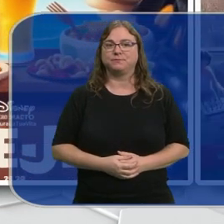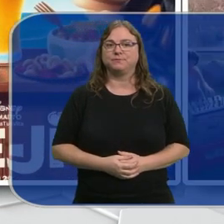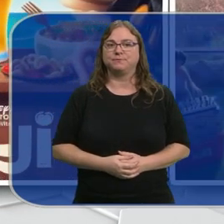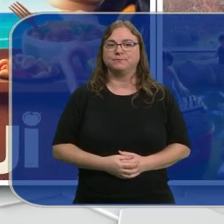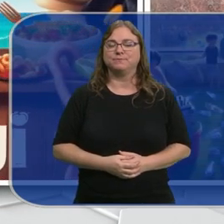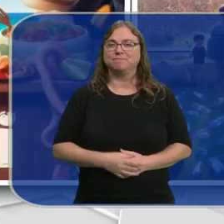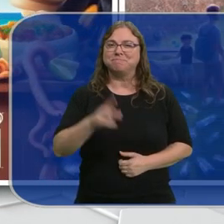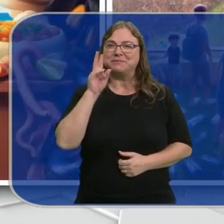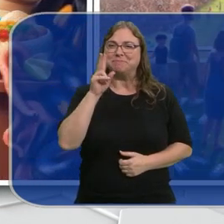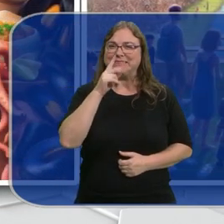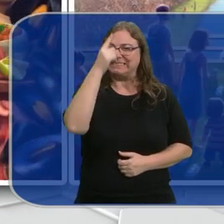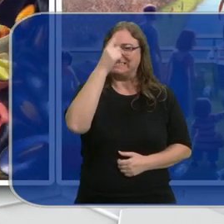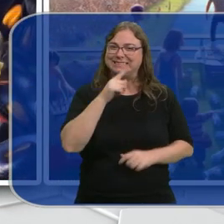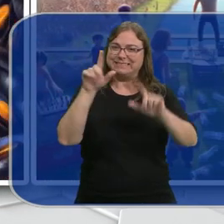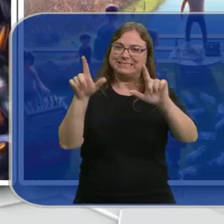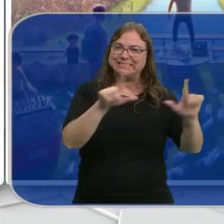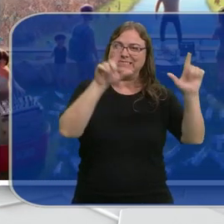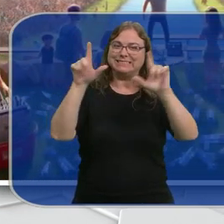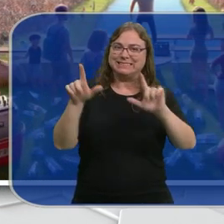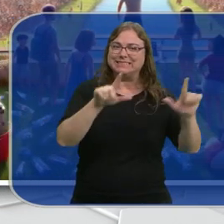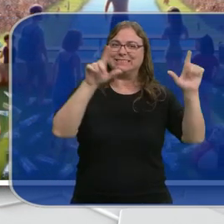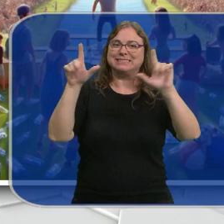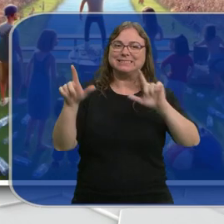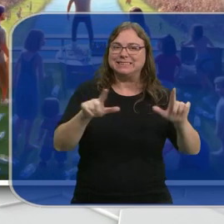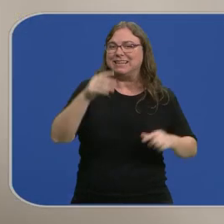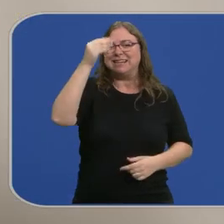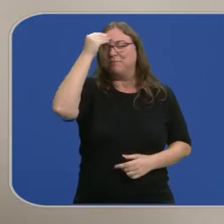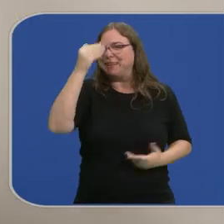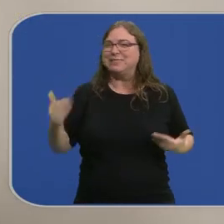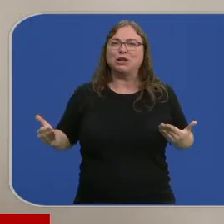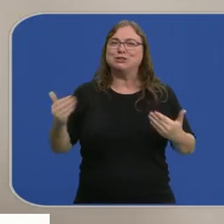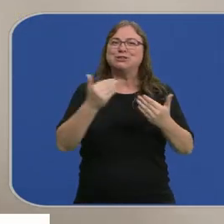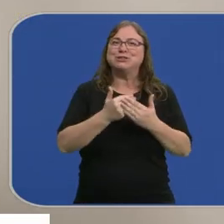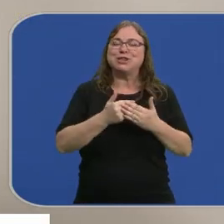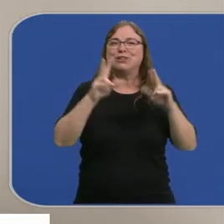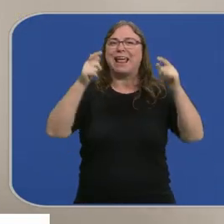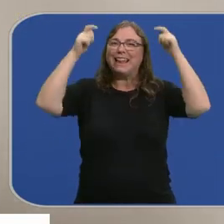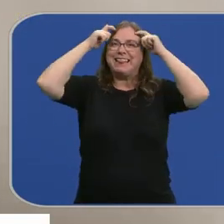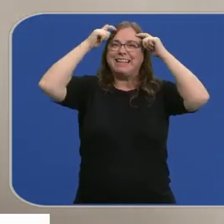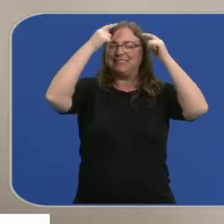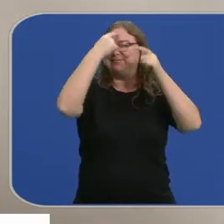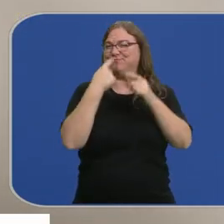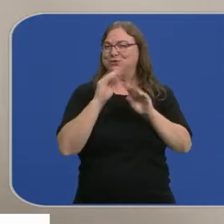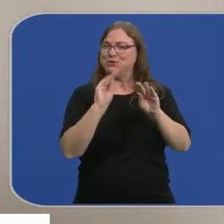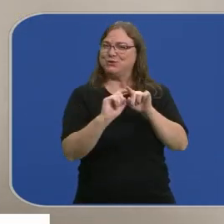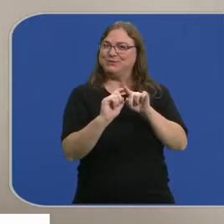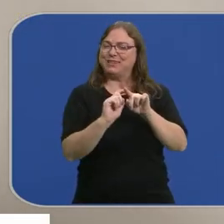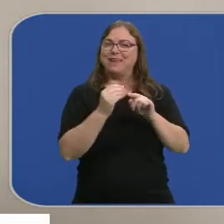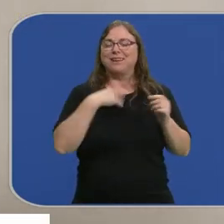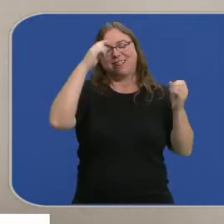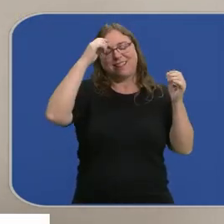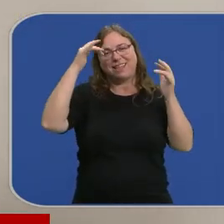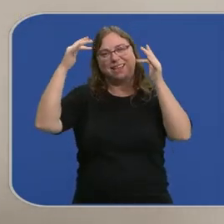Pedí hacer estas imágenes porque considero que toda la estética que mueven las películas Disney hace que nos